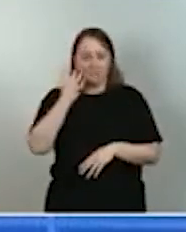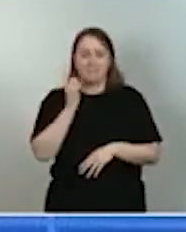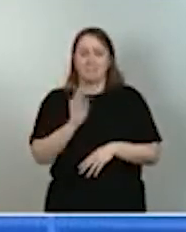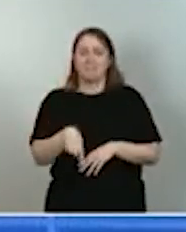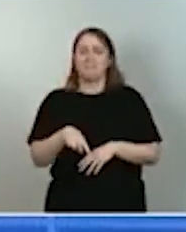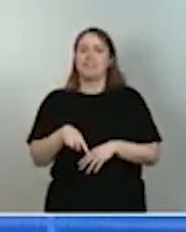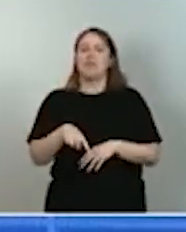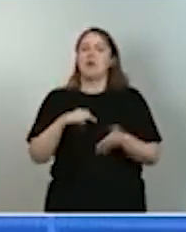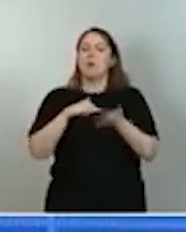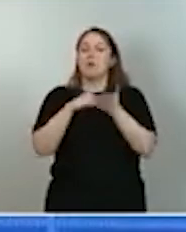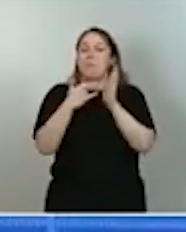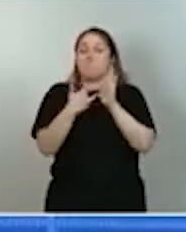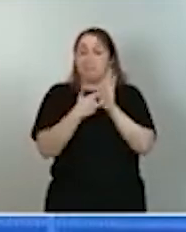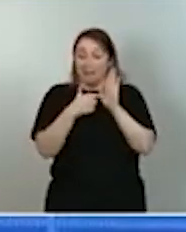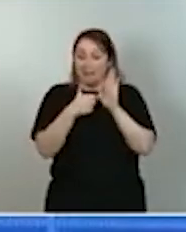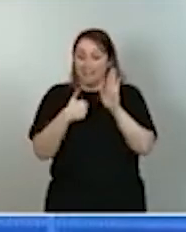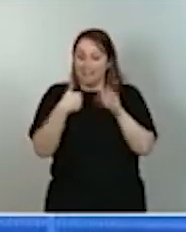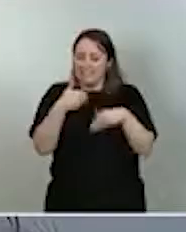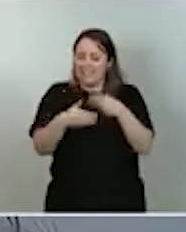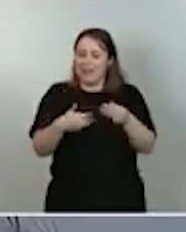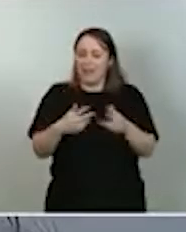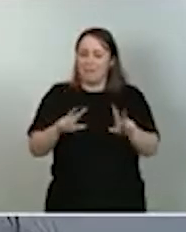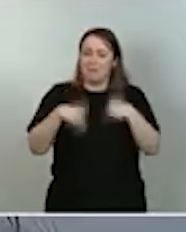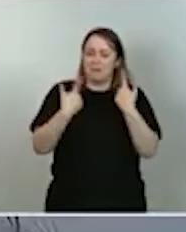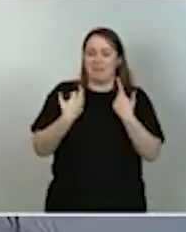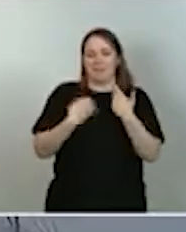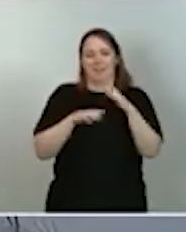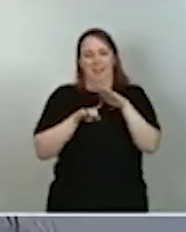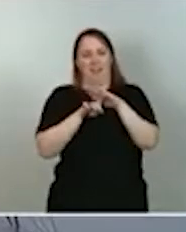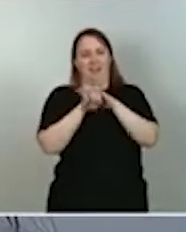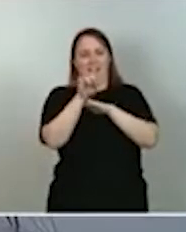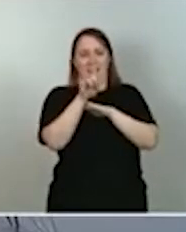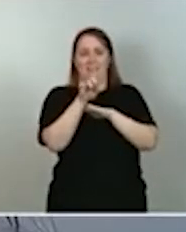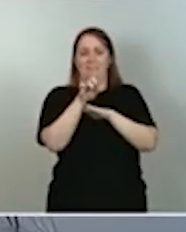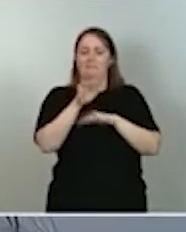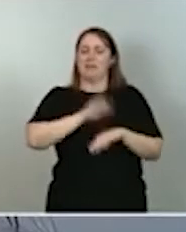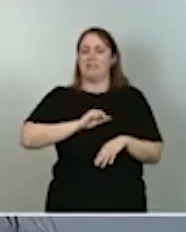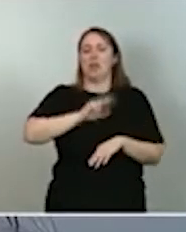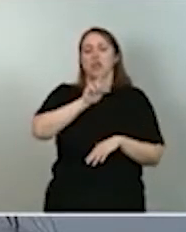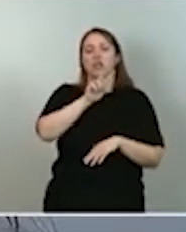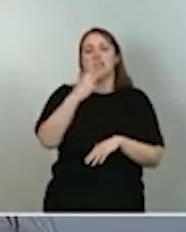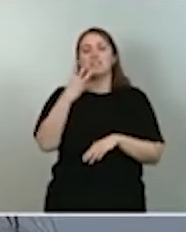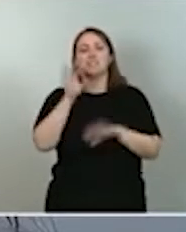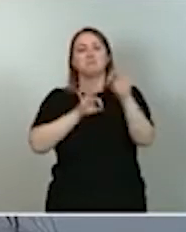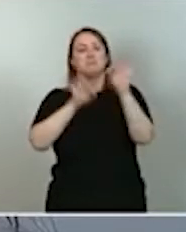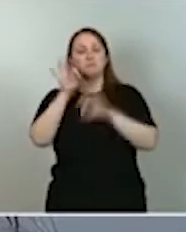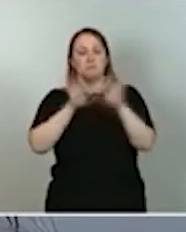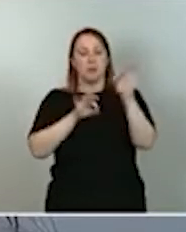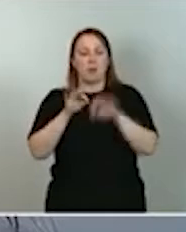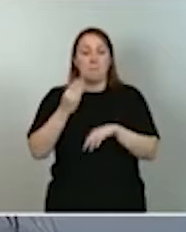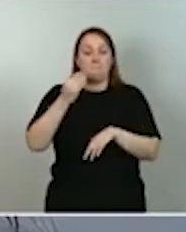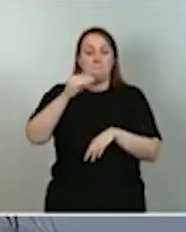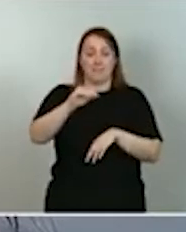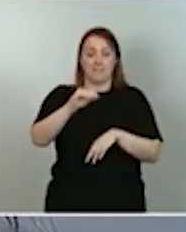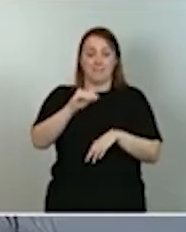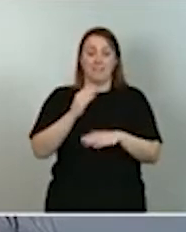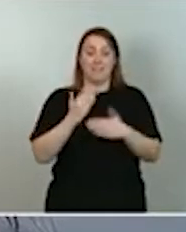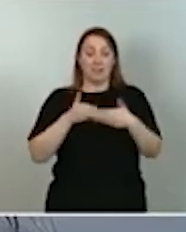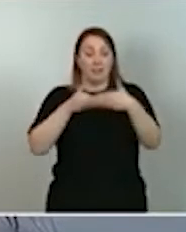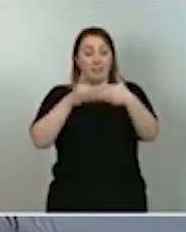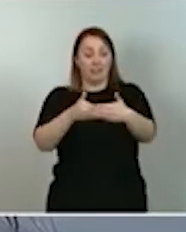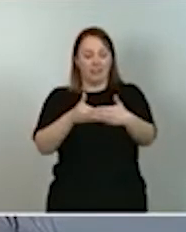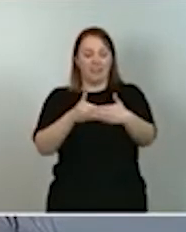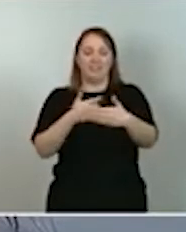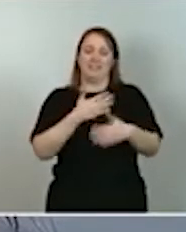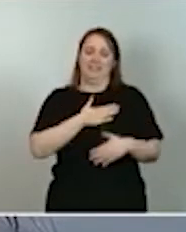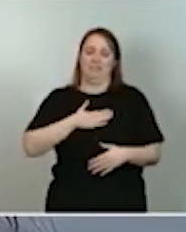nos permita crecer entre dos y tres puntos porcentuales en los próximos tres años y a medio plazo lograr que la economía española tenga